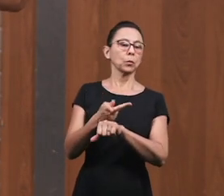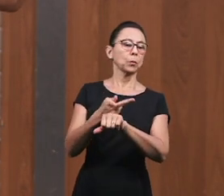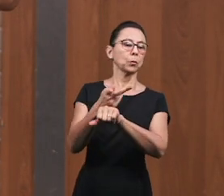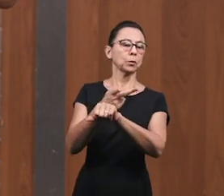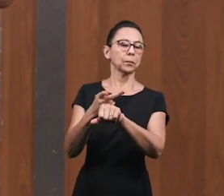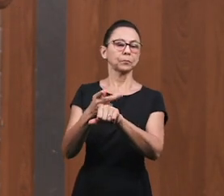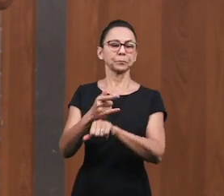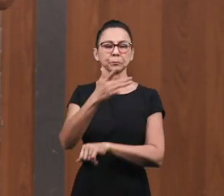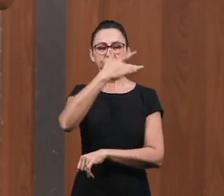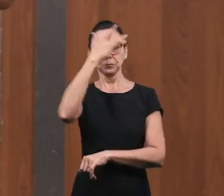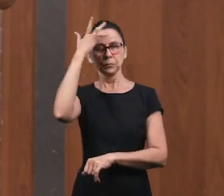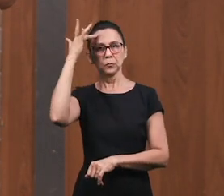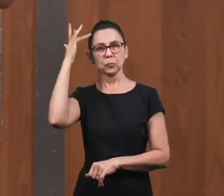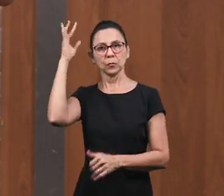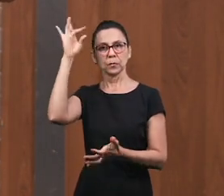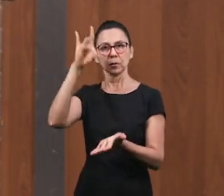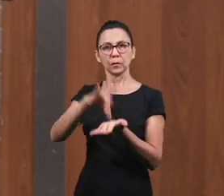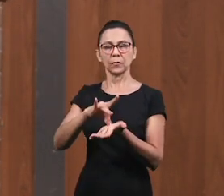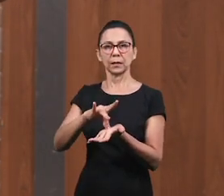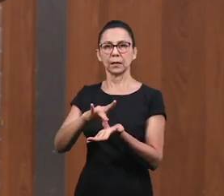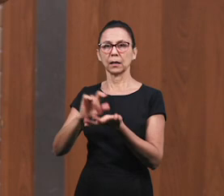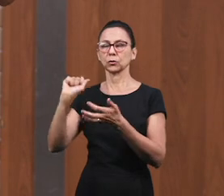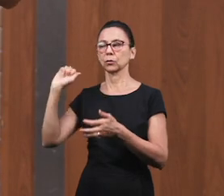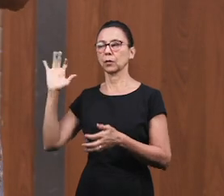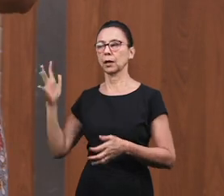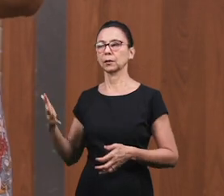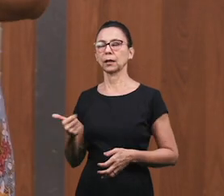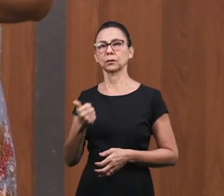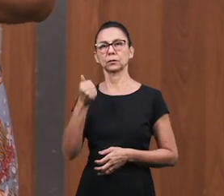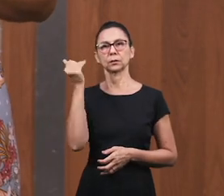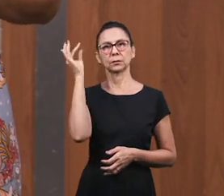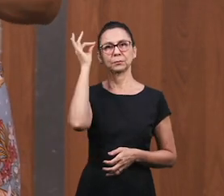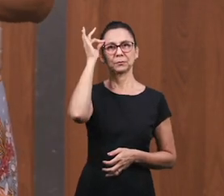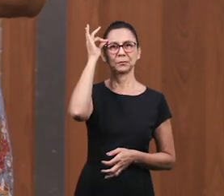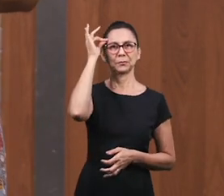Aquellos que Adoran En espíritu Y verdad